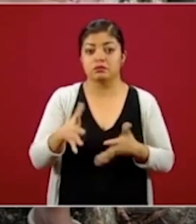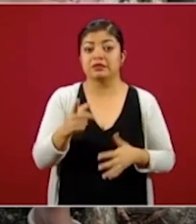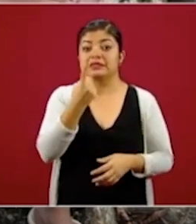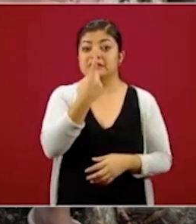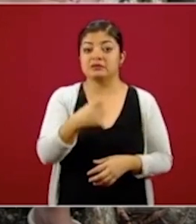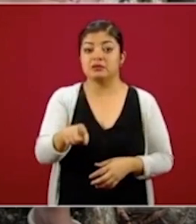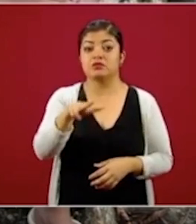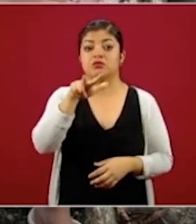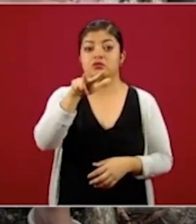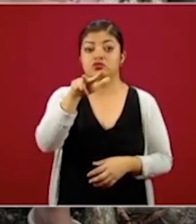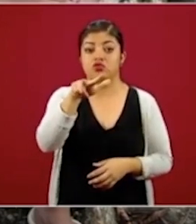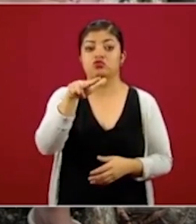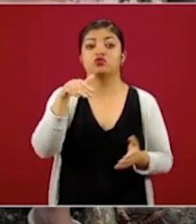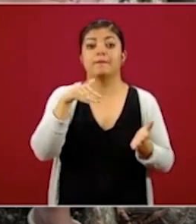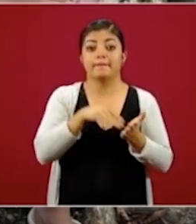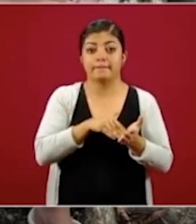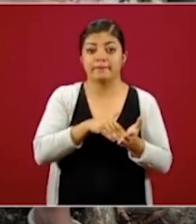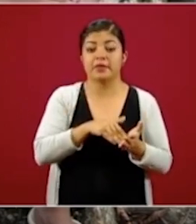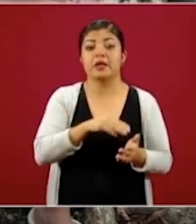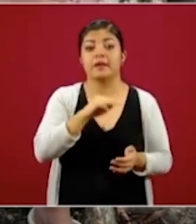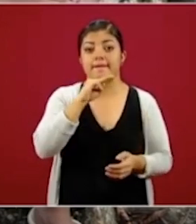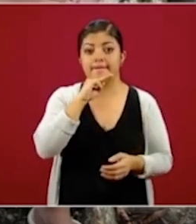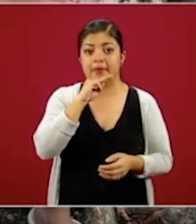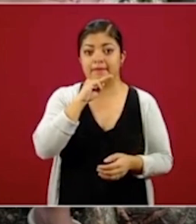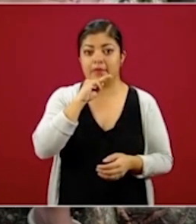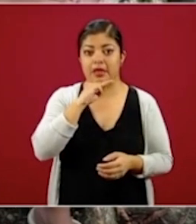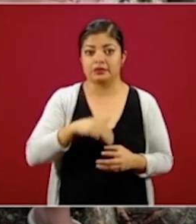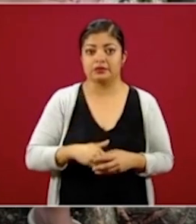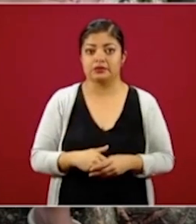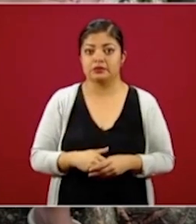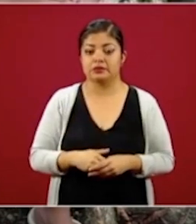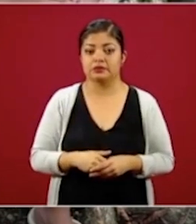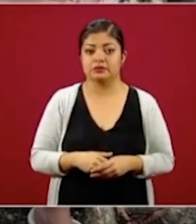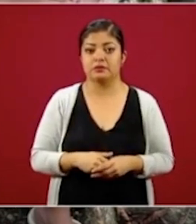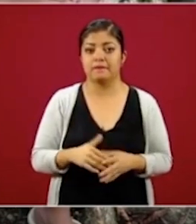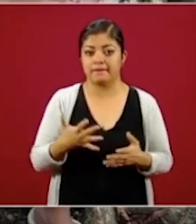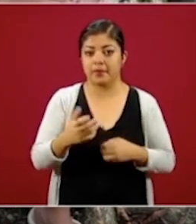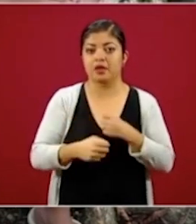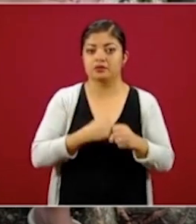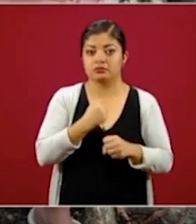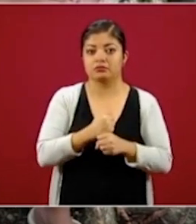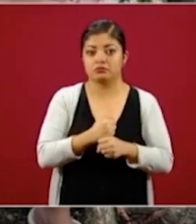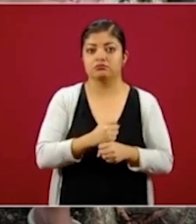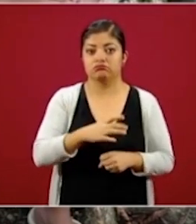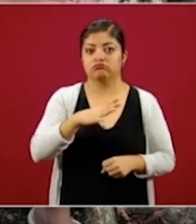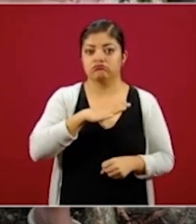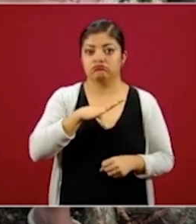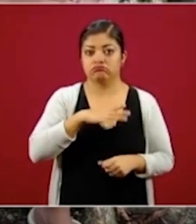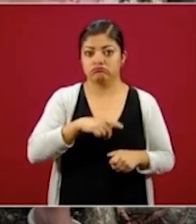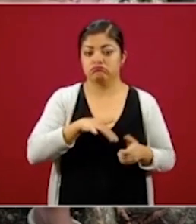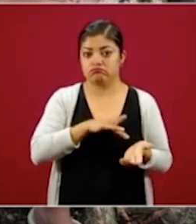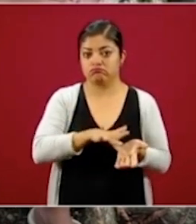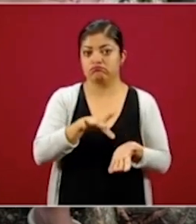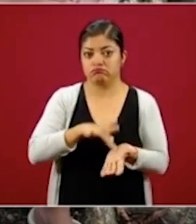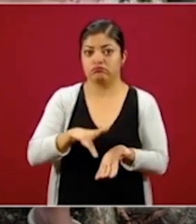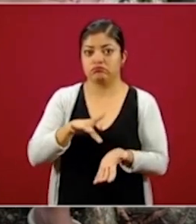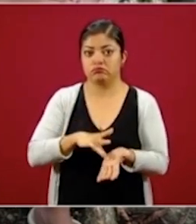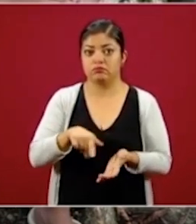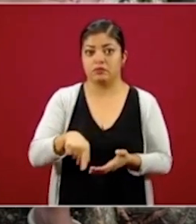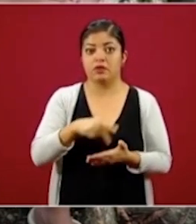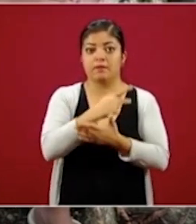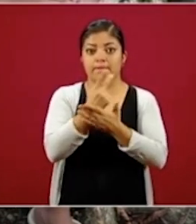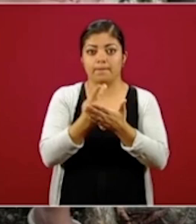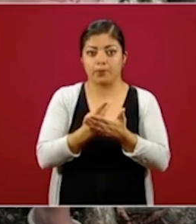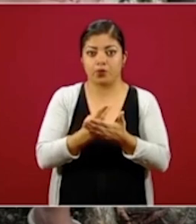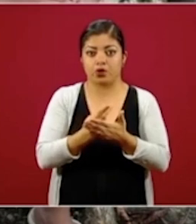118 mil mamás, algunas mamás tienen dos niños de la edad y tienen este programa. Este programa